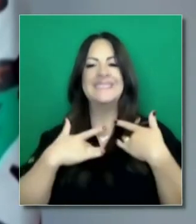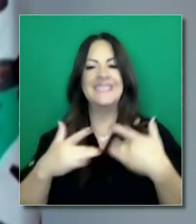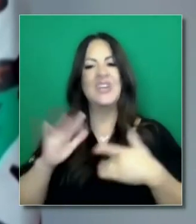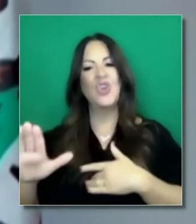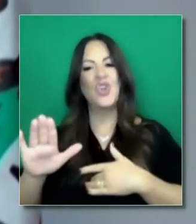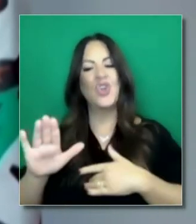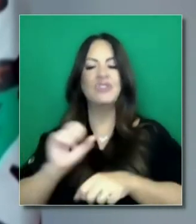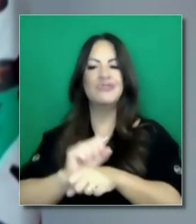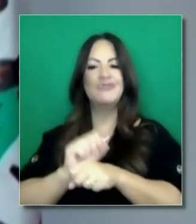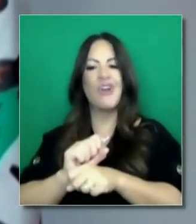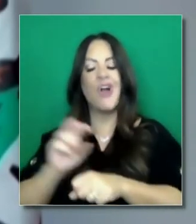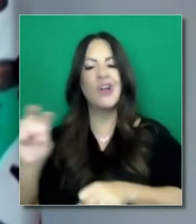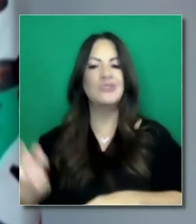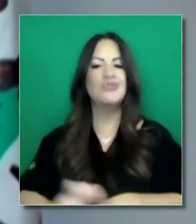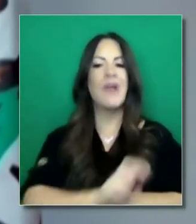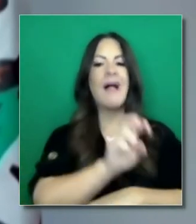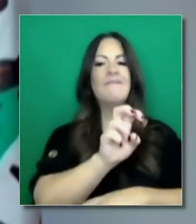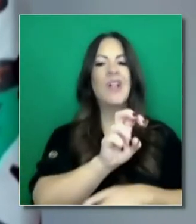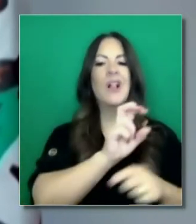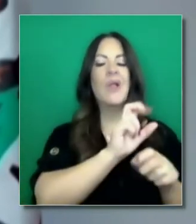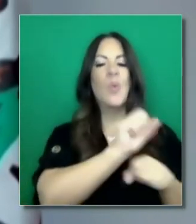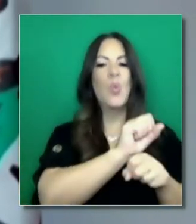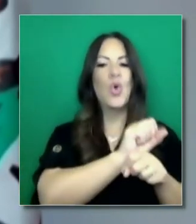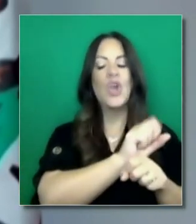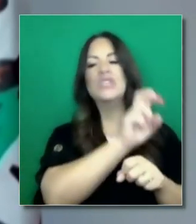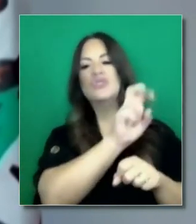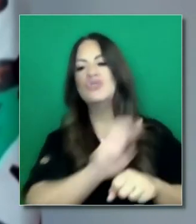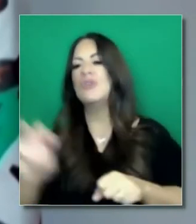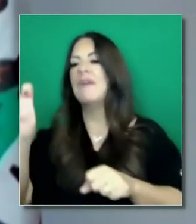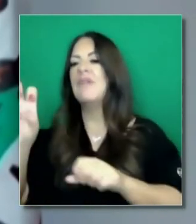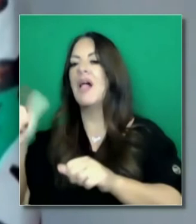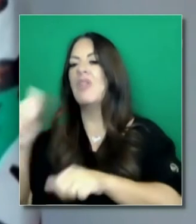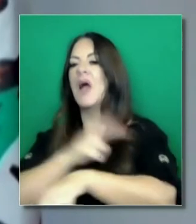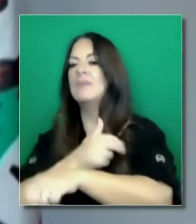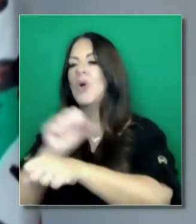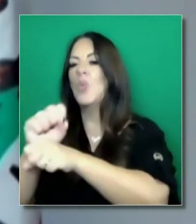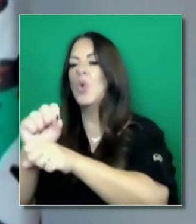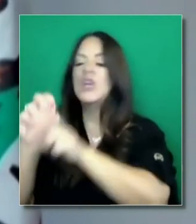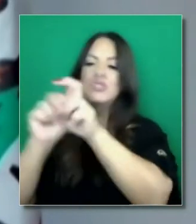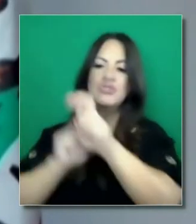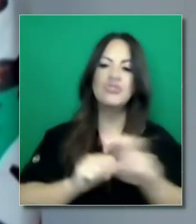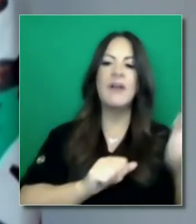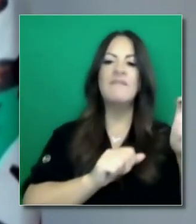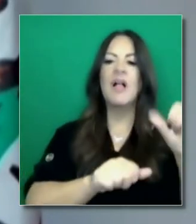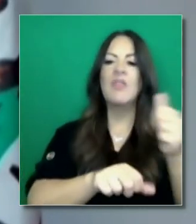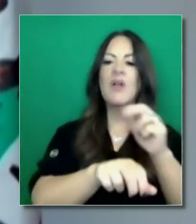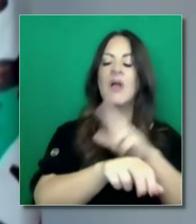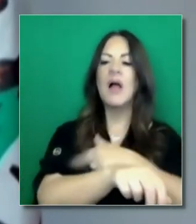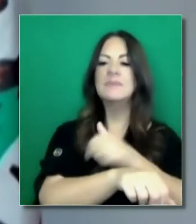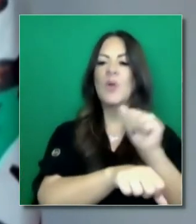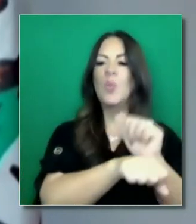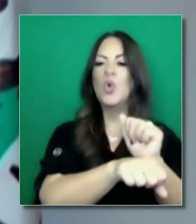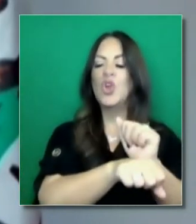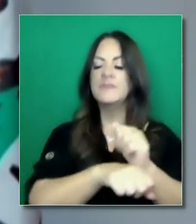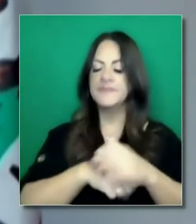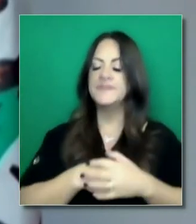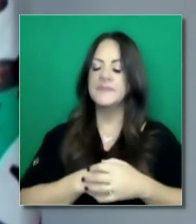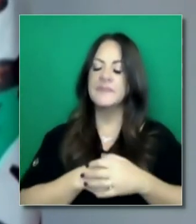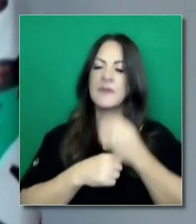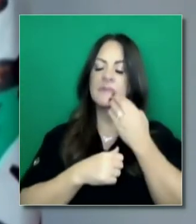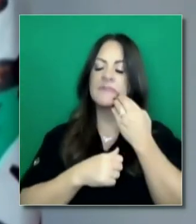afectados. No hemos podido obtener esa cifra fiable, sino hasta este momento al estado.